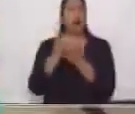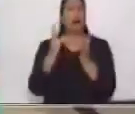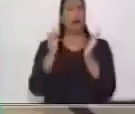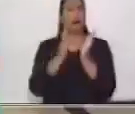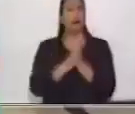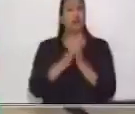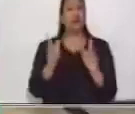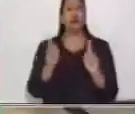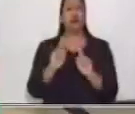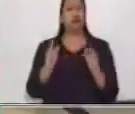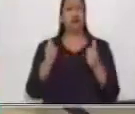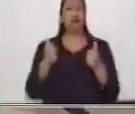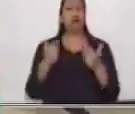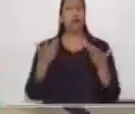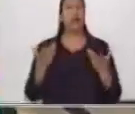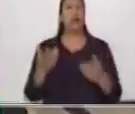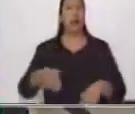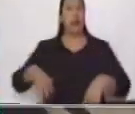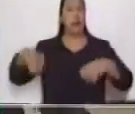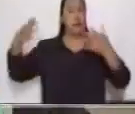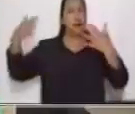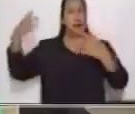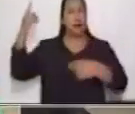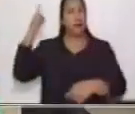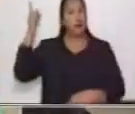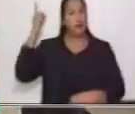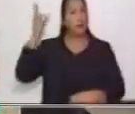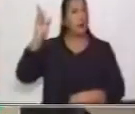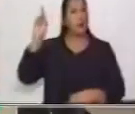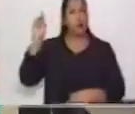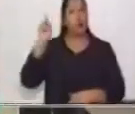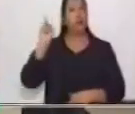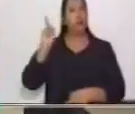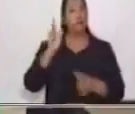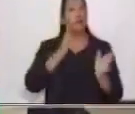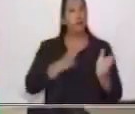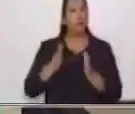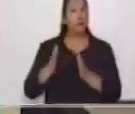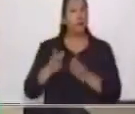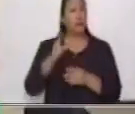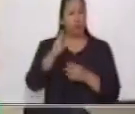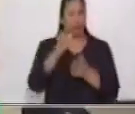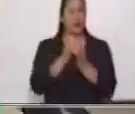Vamos a regañar a las personas que me ayudaron. No lo colocaron en el orden que era. ¿Me puedes ayudar?